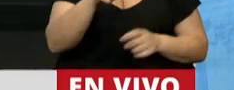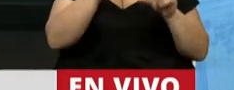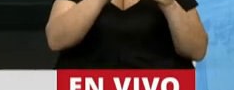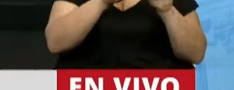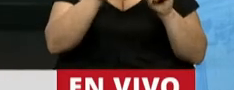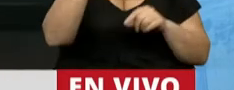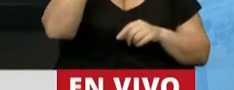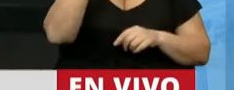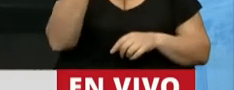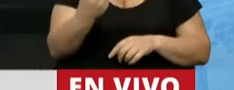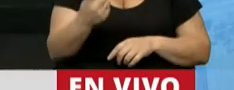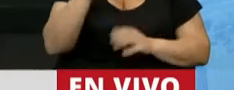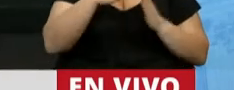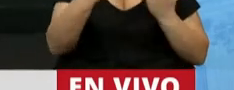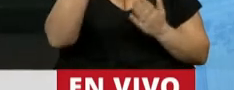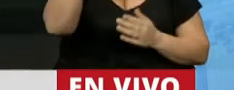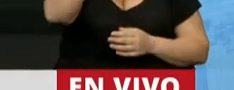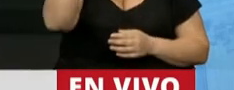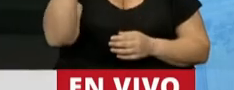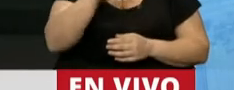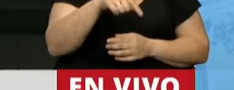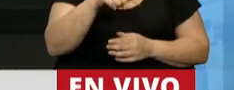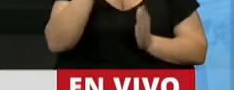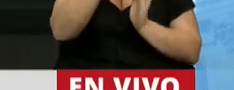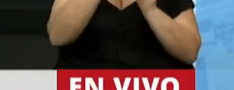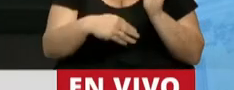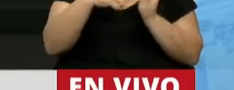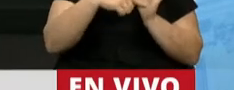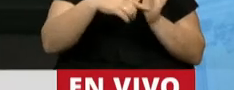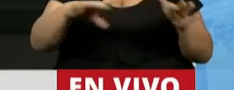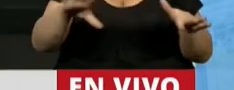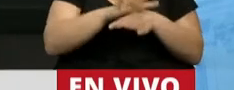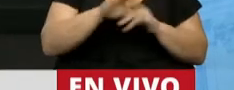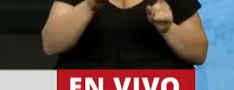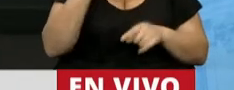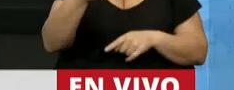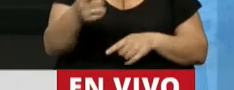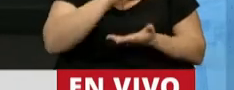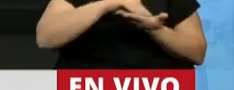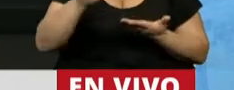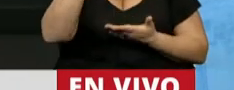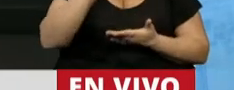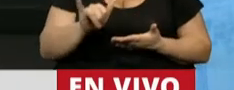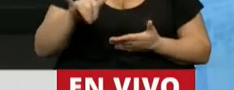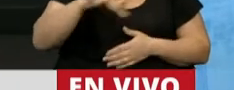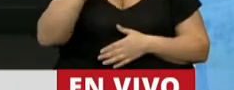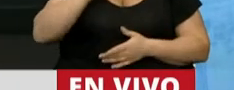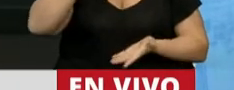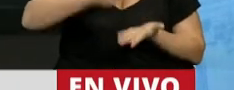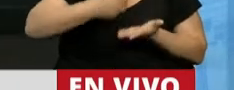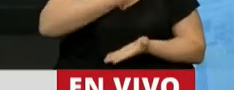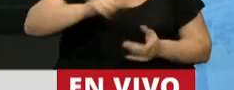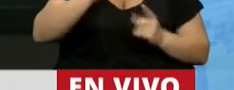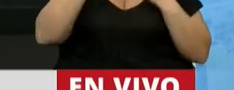artículo 22 de la Constitución Nacional, donde con exactitud lo decía el diputado López, el pueblo no delibera ni